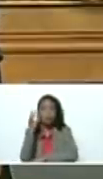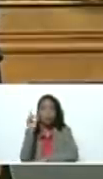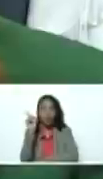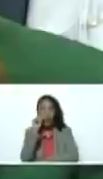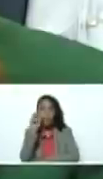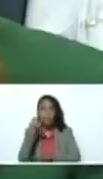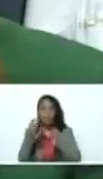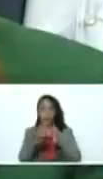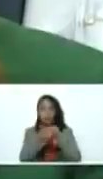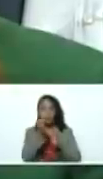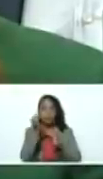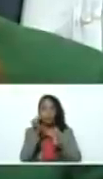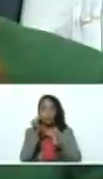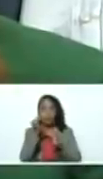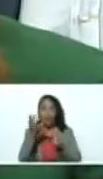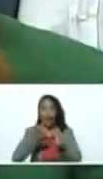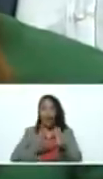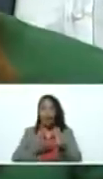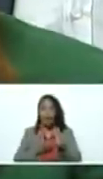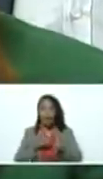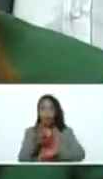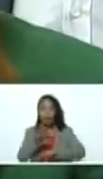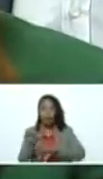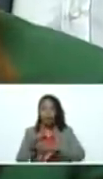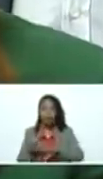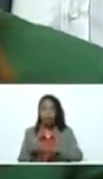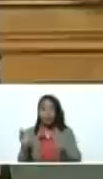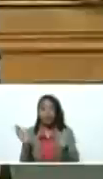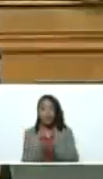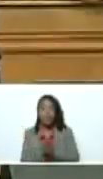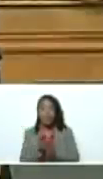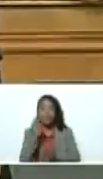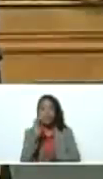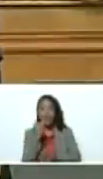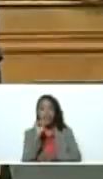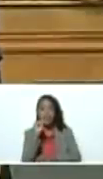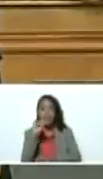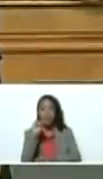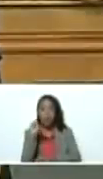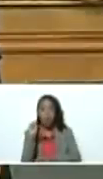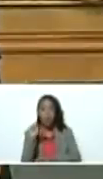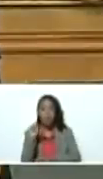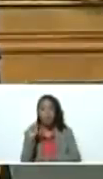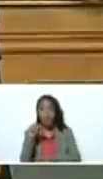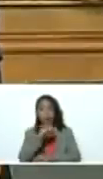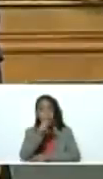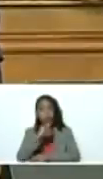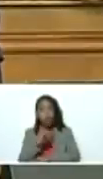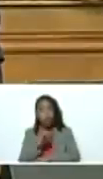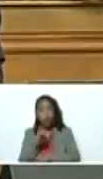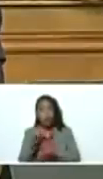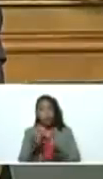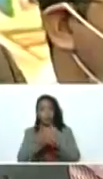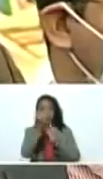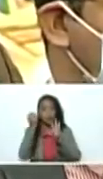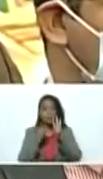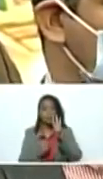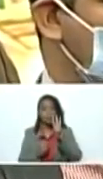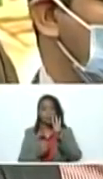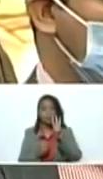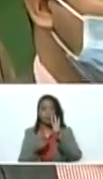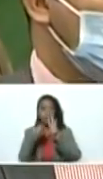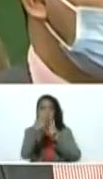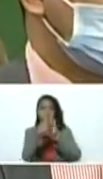reyes y el alcalde del municipio san francisco del zulia gustavo fernández se